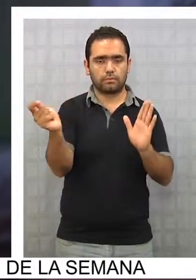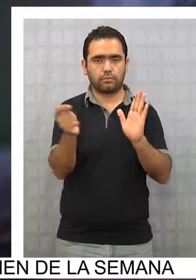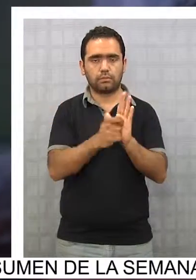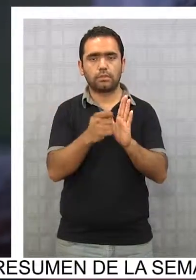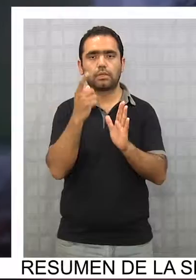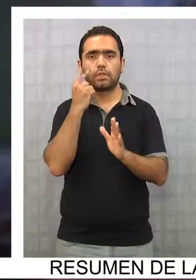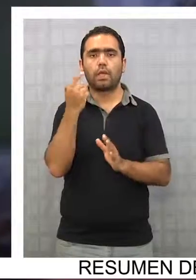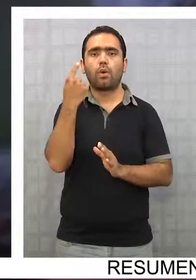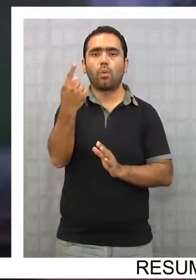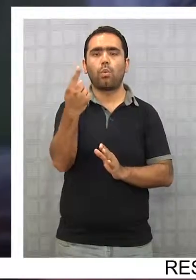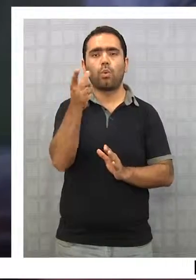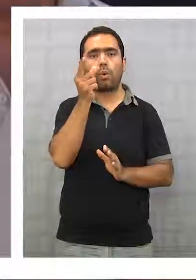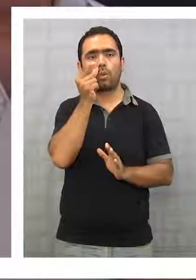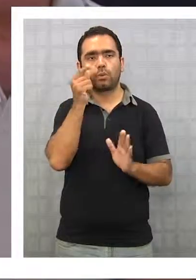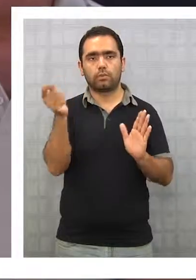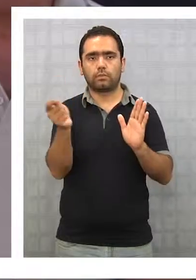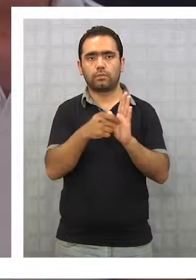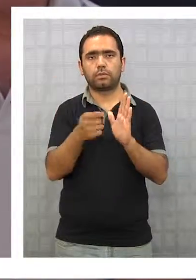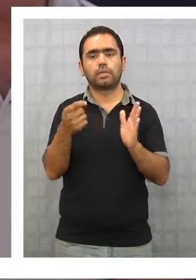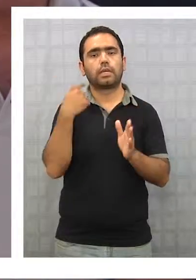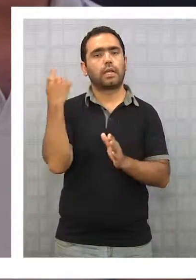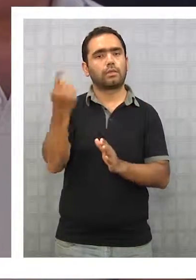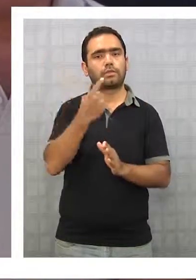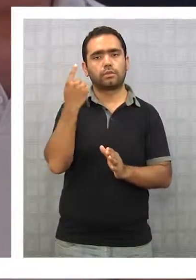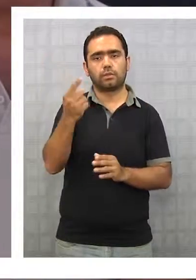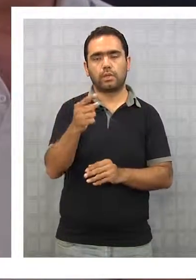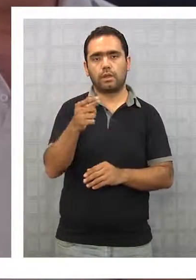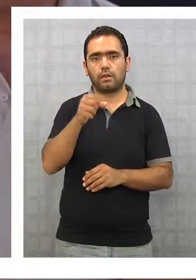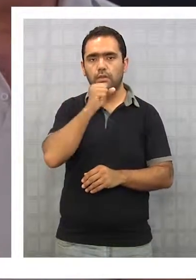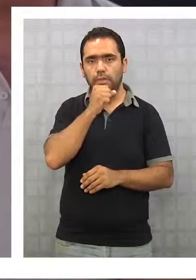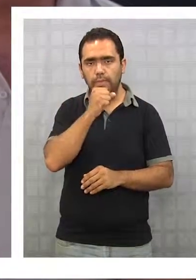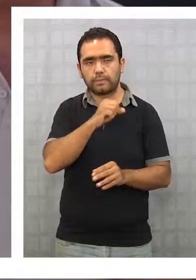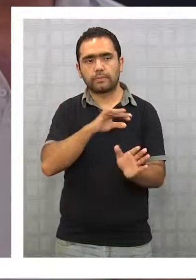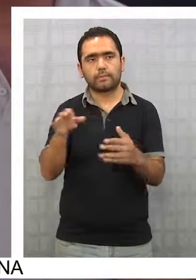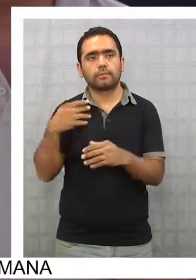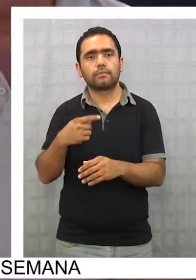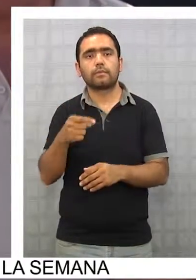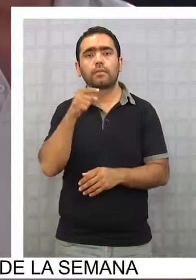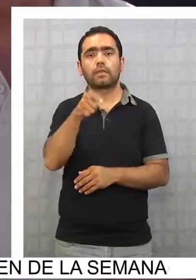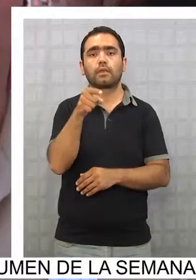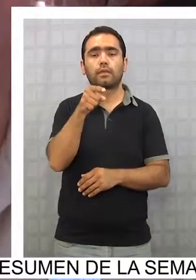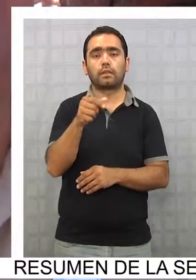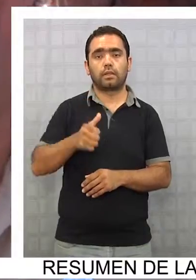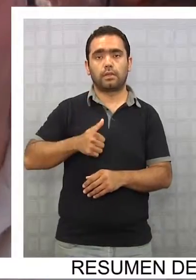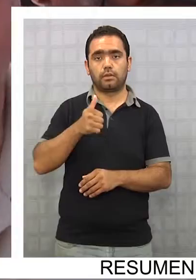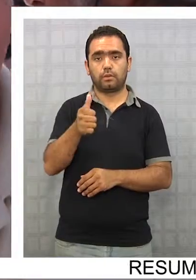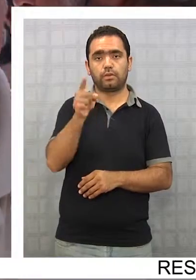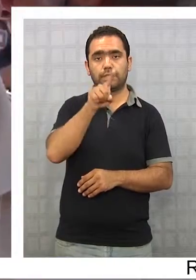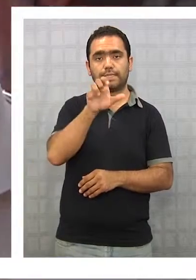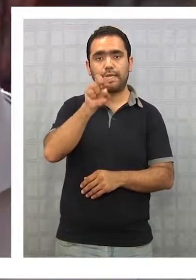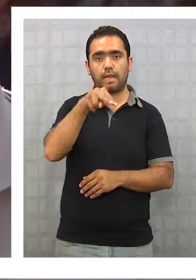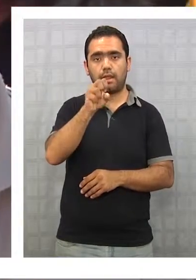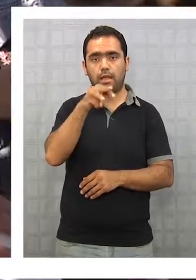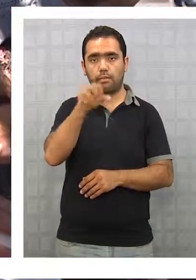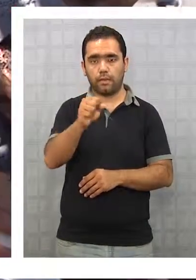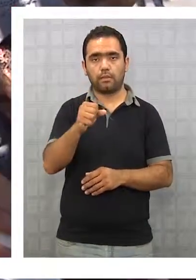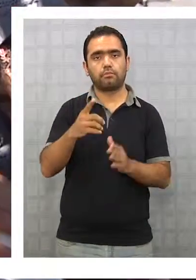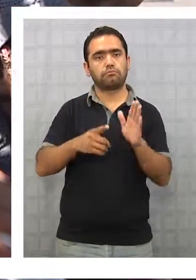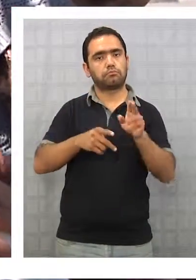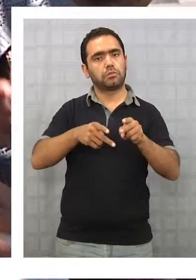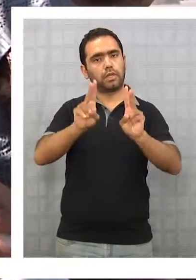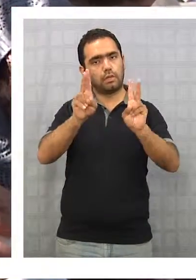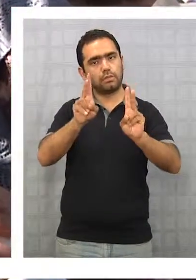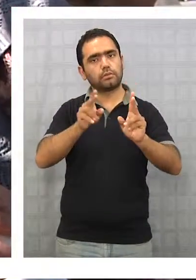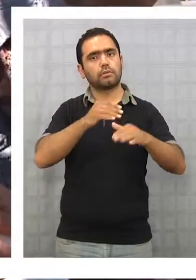1 de octubre como el Día Nacional del Adulto Mayor. Para el director regional del Senama existe un avance en materia de derechos para estas